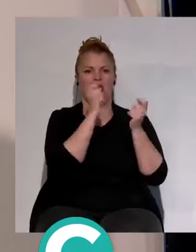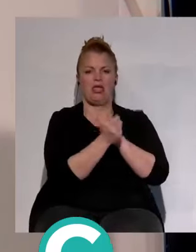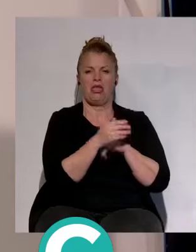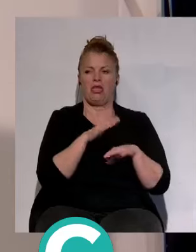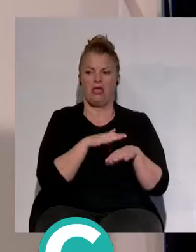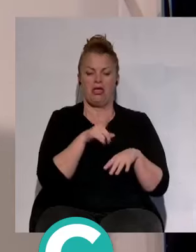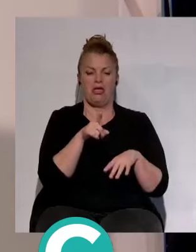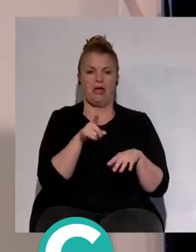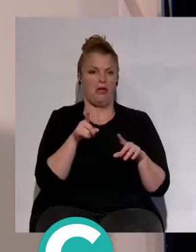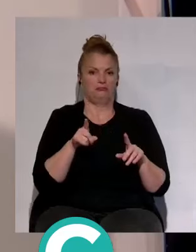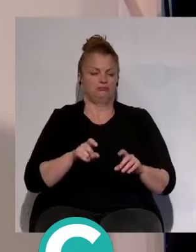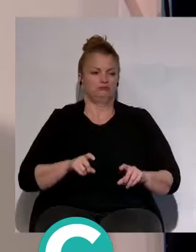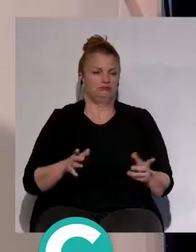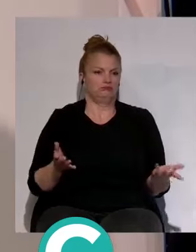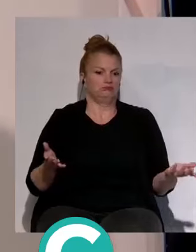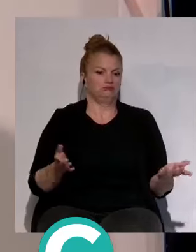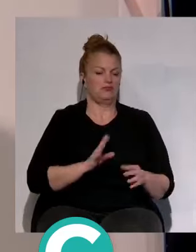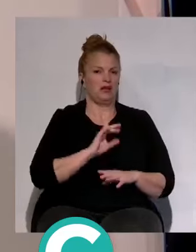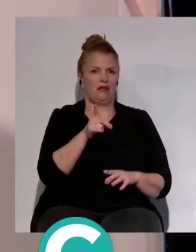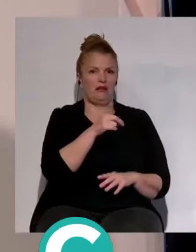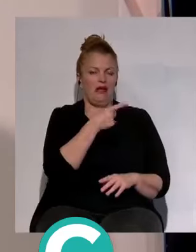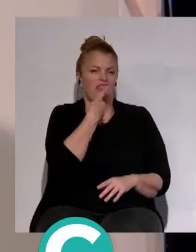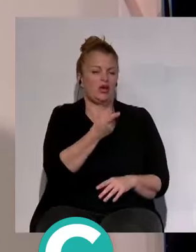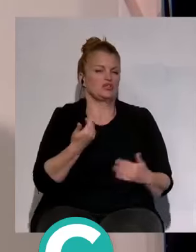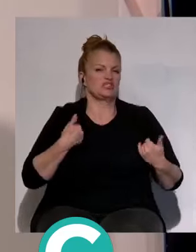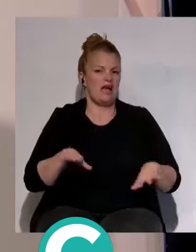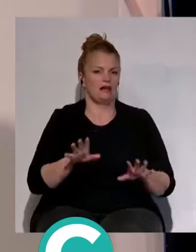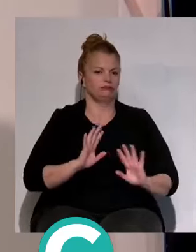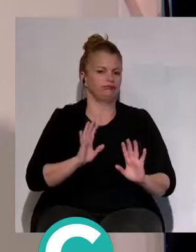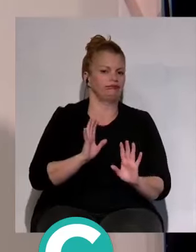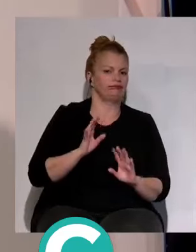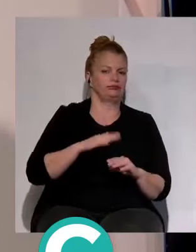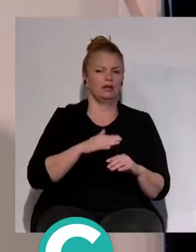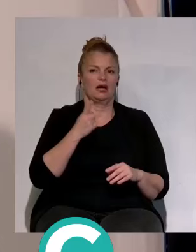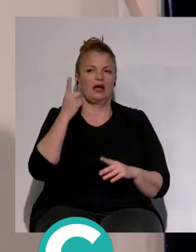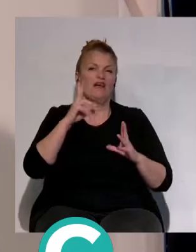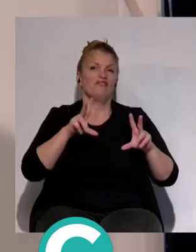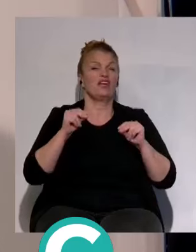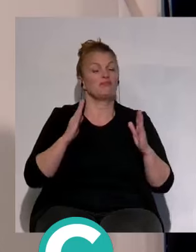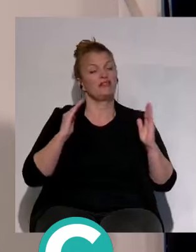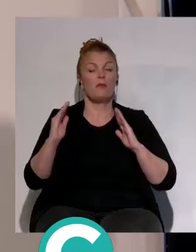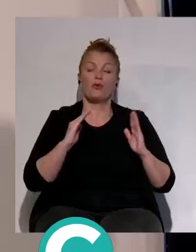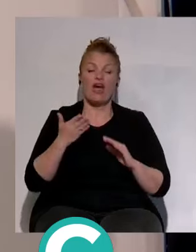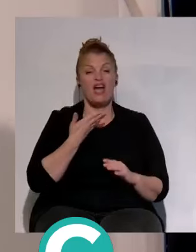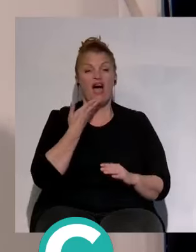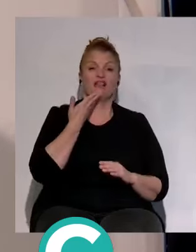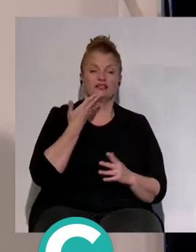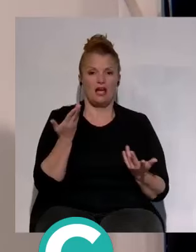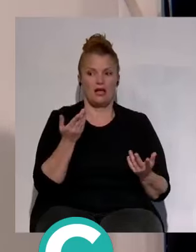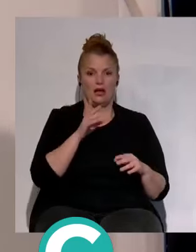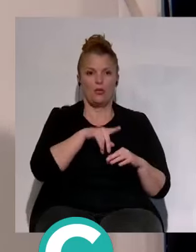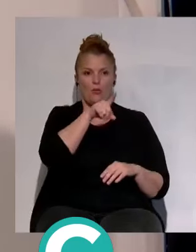hace 3 o 4 jornadas cuando dijo que había que acabar la temporada con la cabeza alta. Y más que entrenador, ha sido nuestro